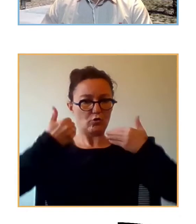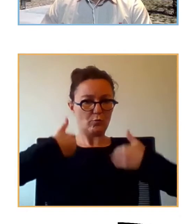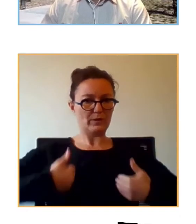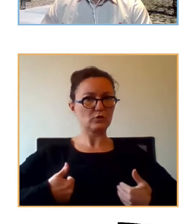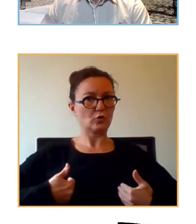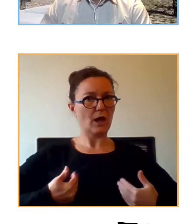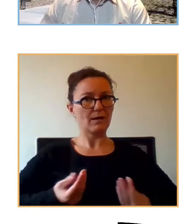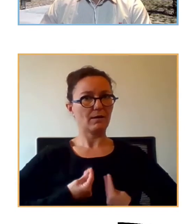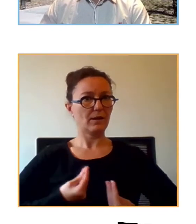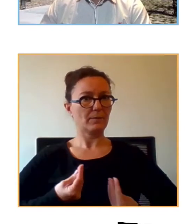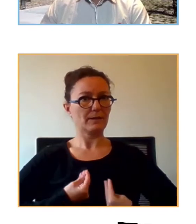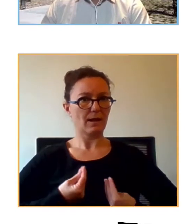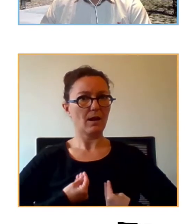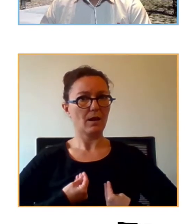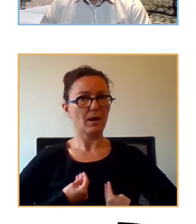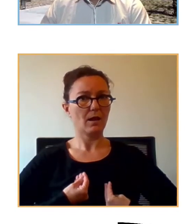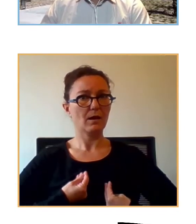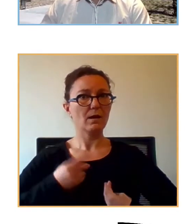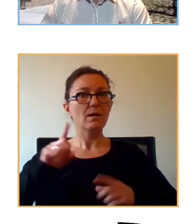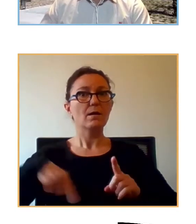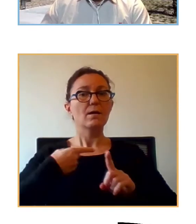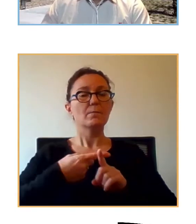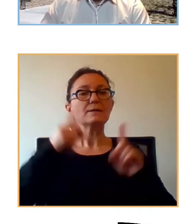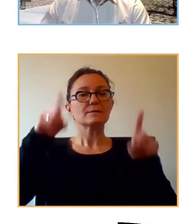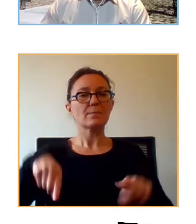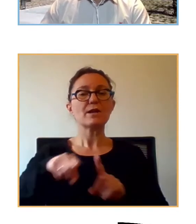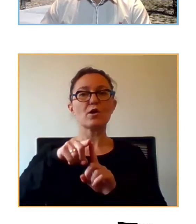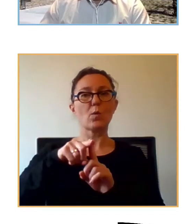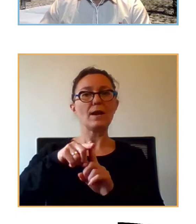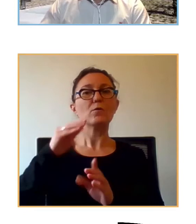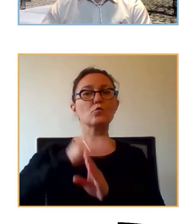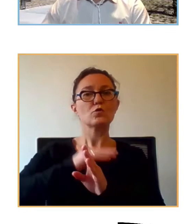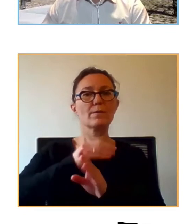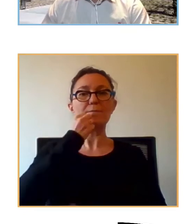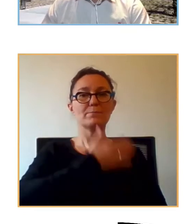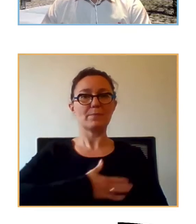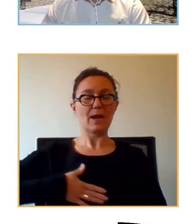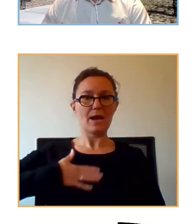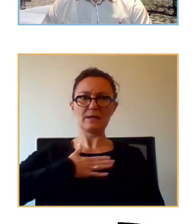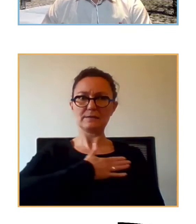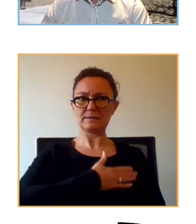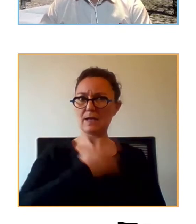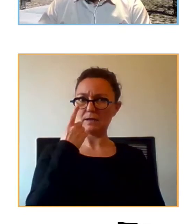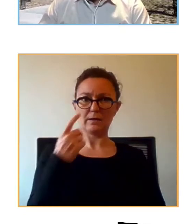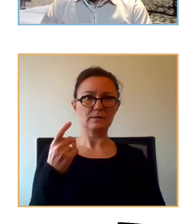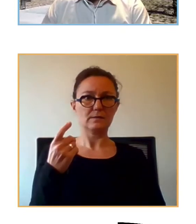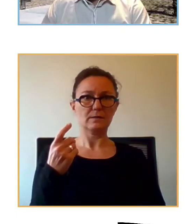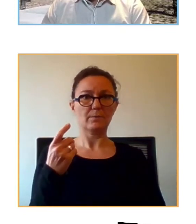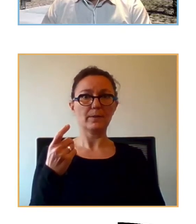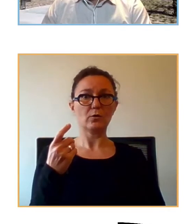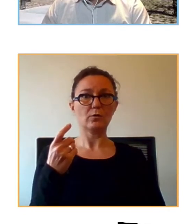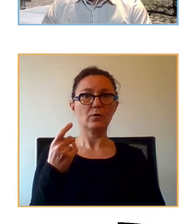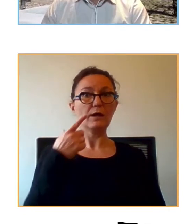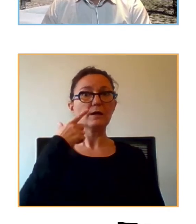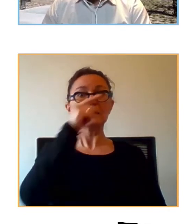en la sociedad con las cuotas más altas de bienestar pero ya la salud mental venía desde hace bastantes años dando muestras de